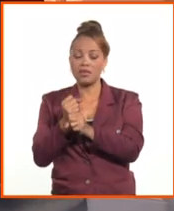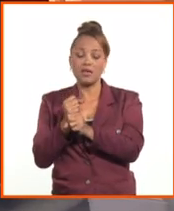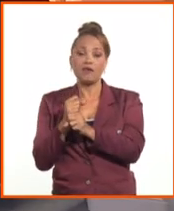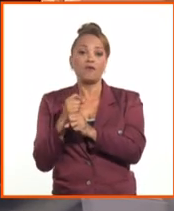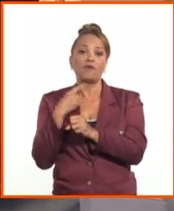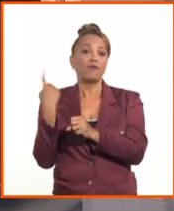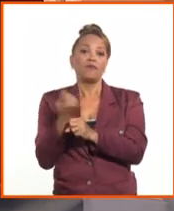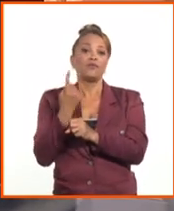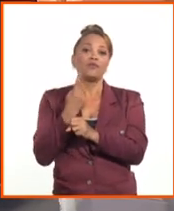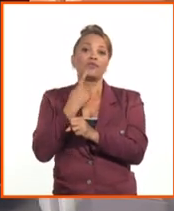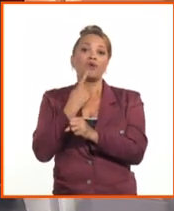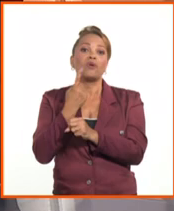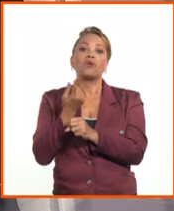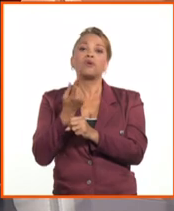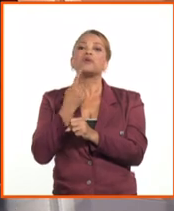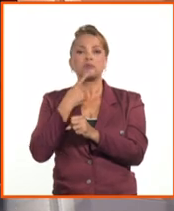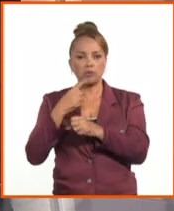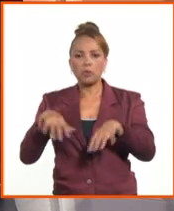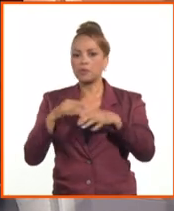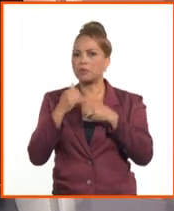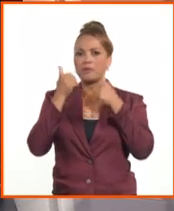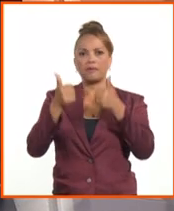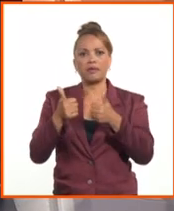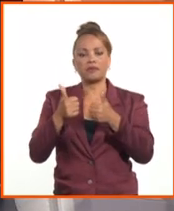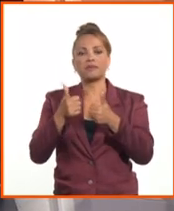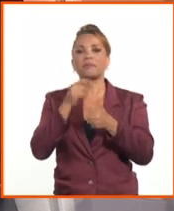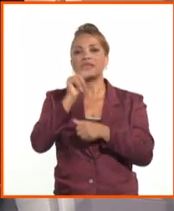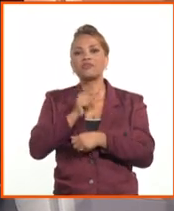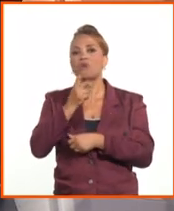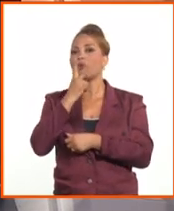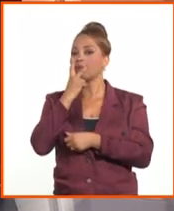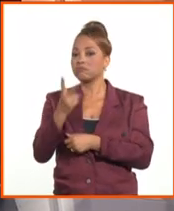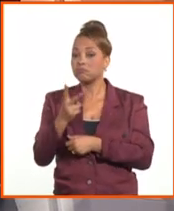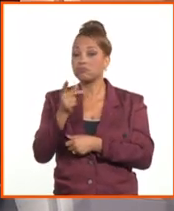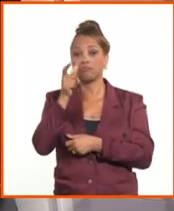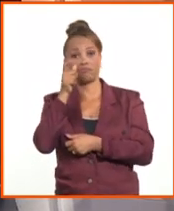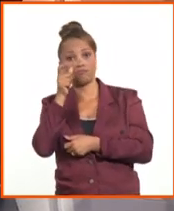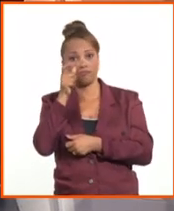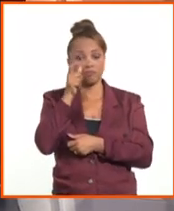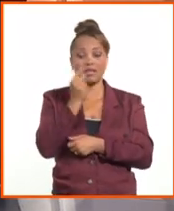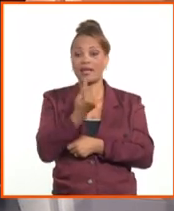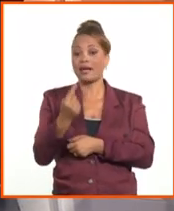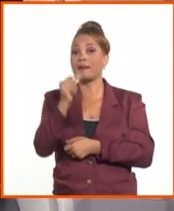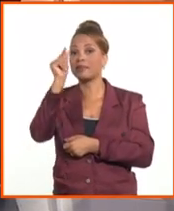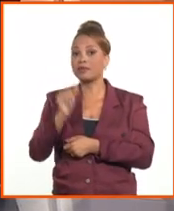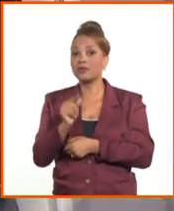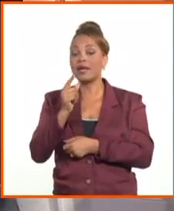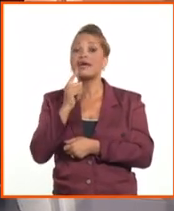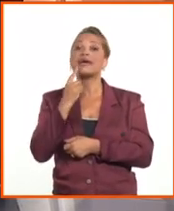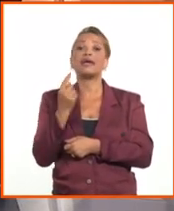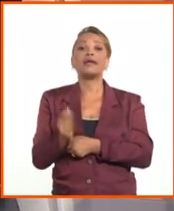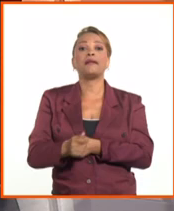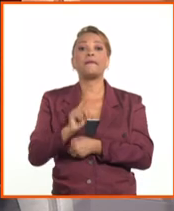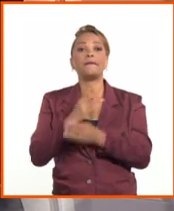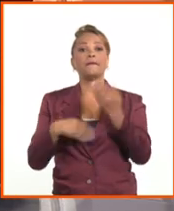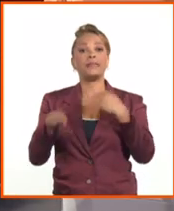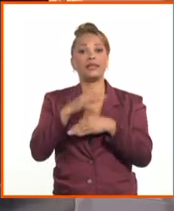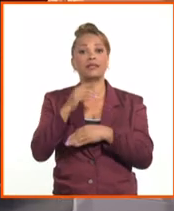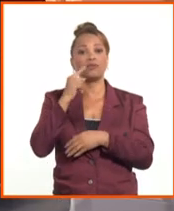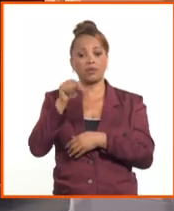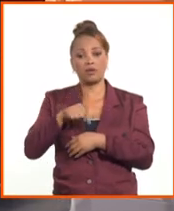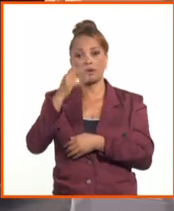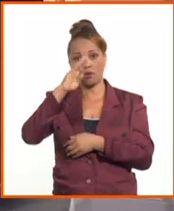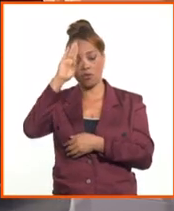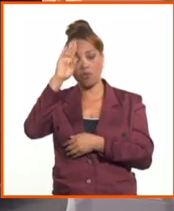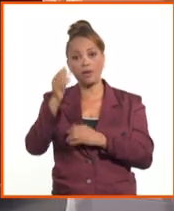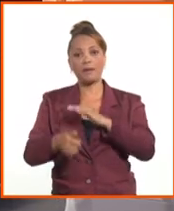estamos en condiciones de hacerlo y hay un monitoreo permanente y personal de nuestro primer ministro, nuestro presidente, que asegura, y